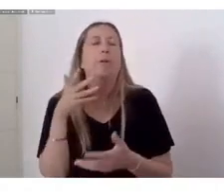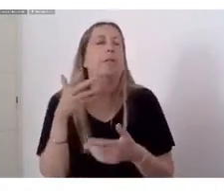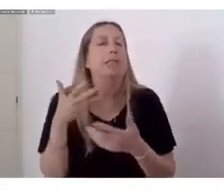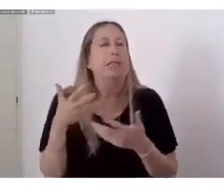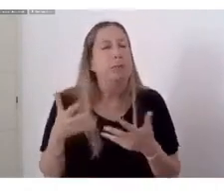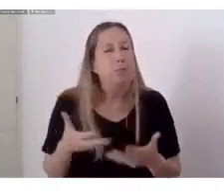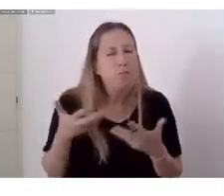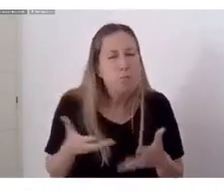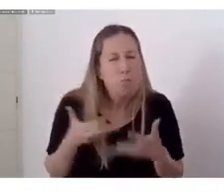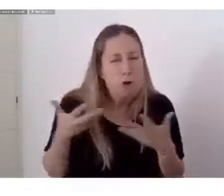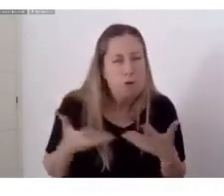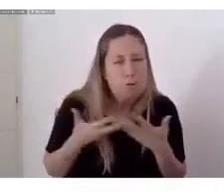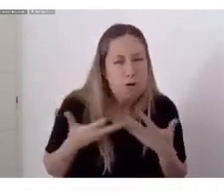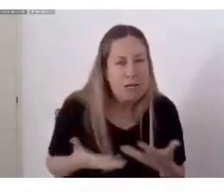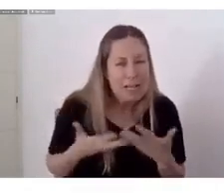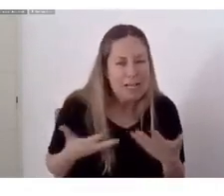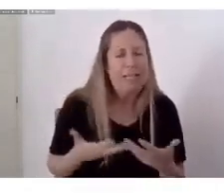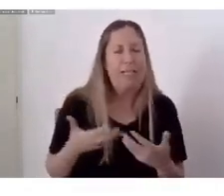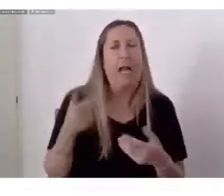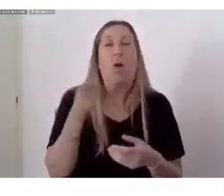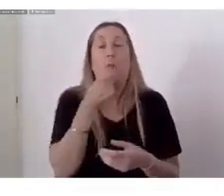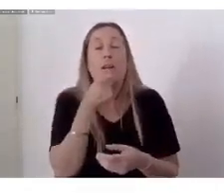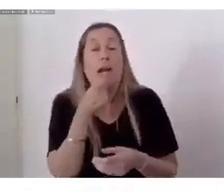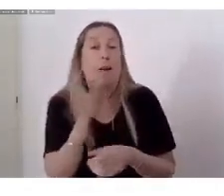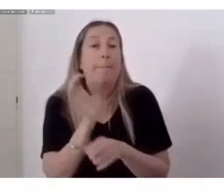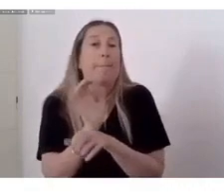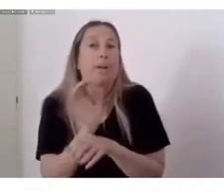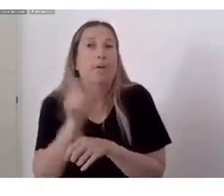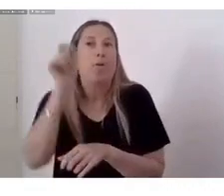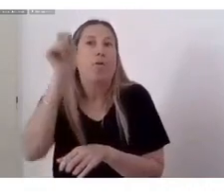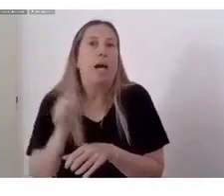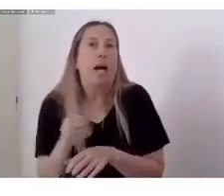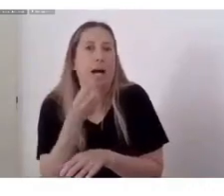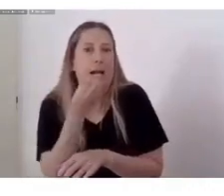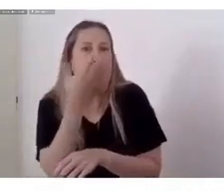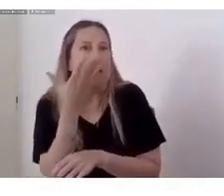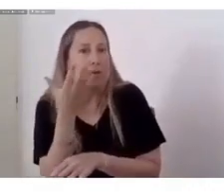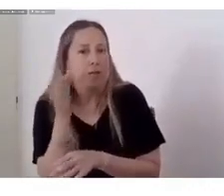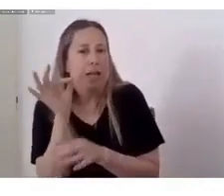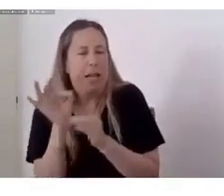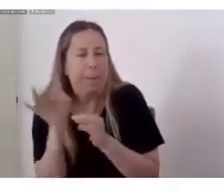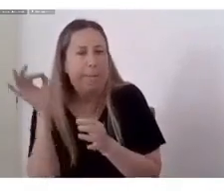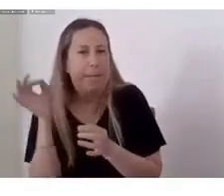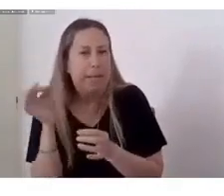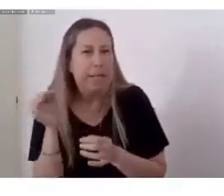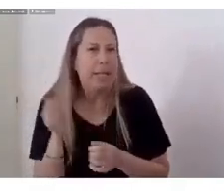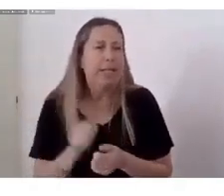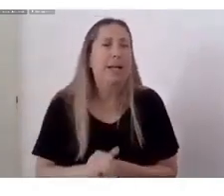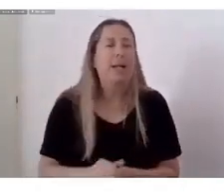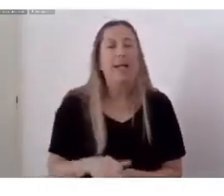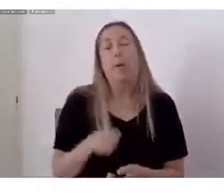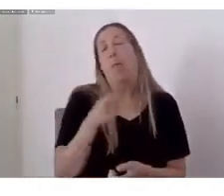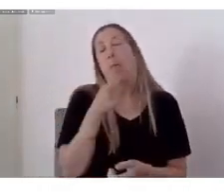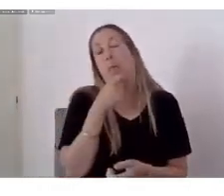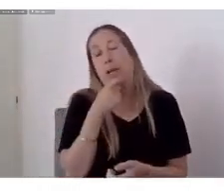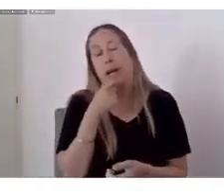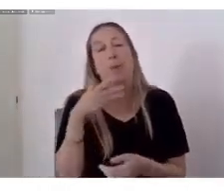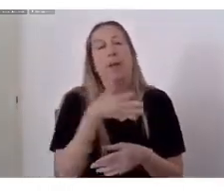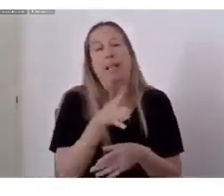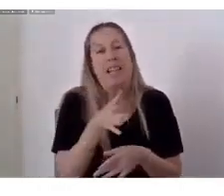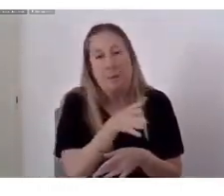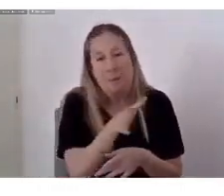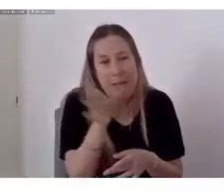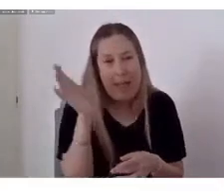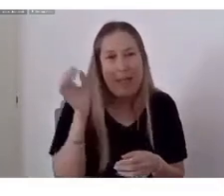de tu rosa La espina Seré en tu edén La serpiente Seré El chicle En tu pelo Seré la